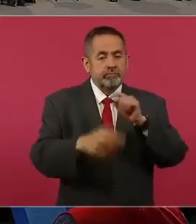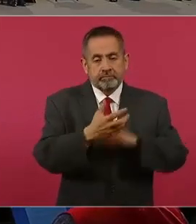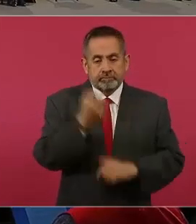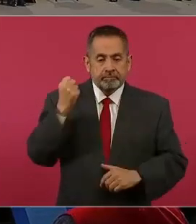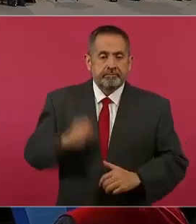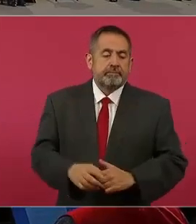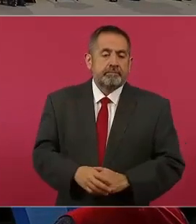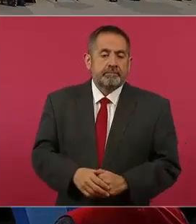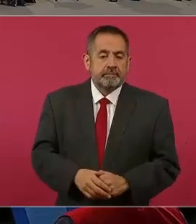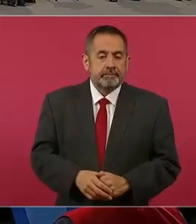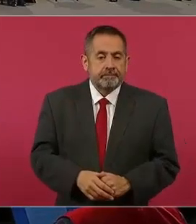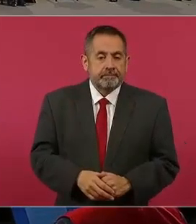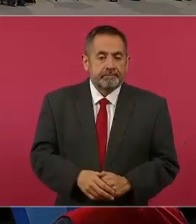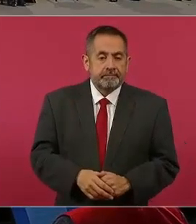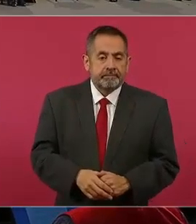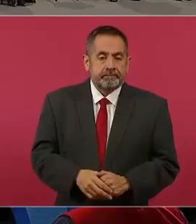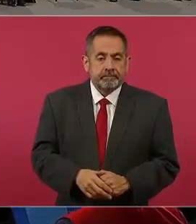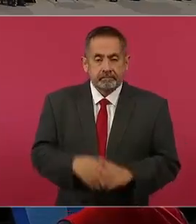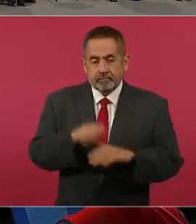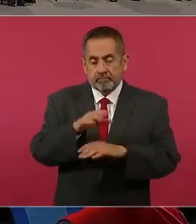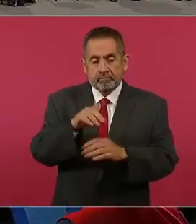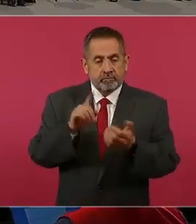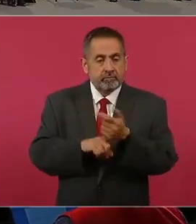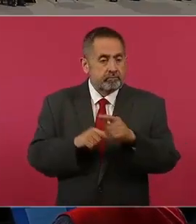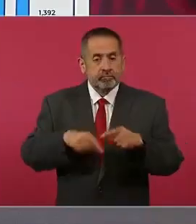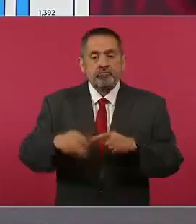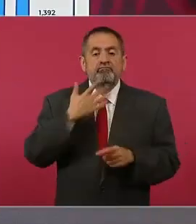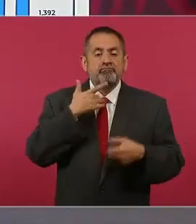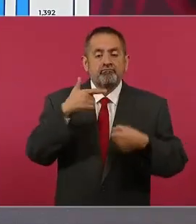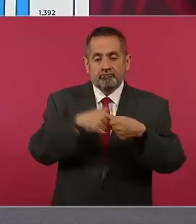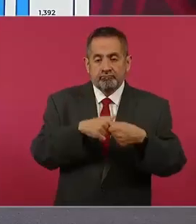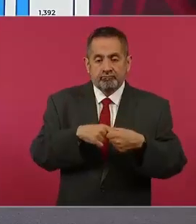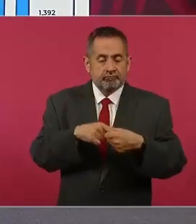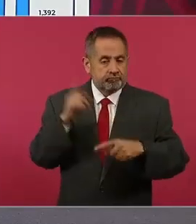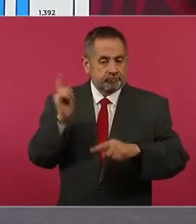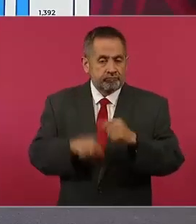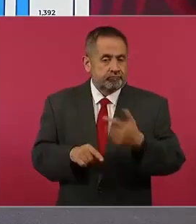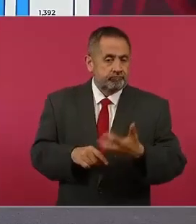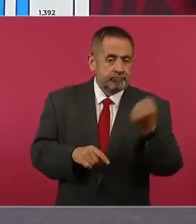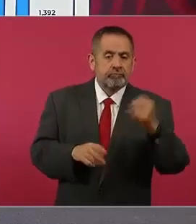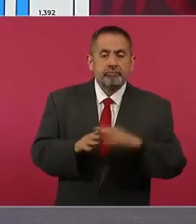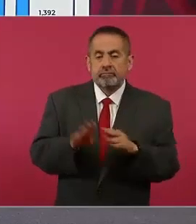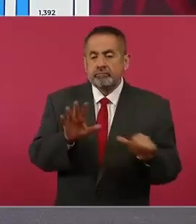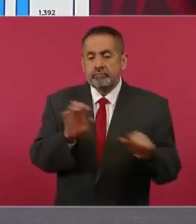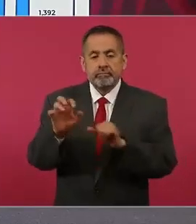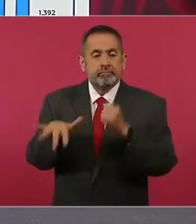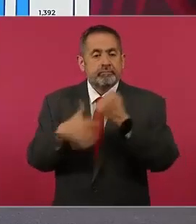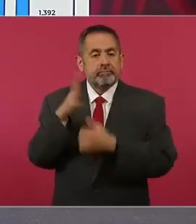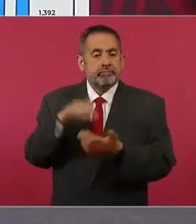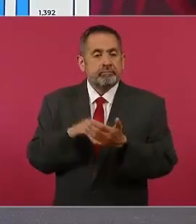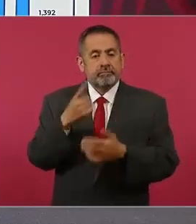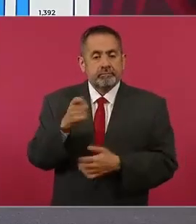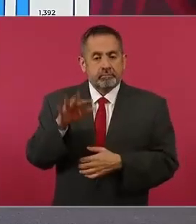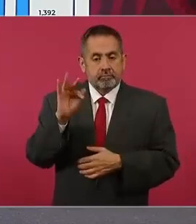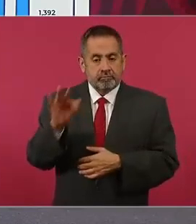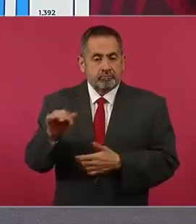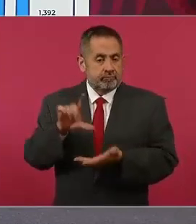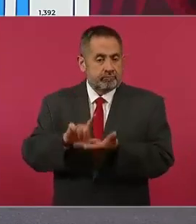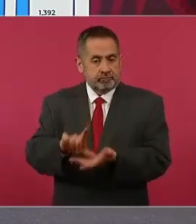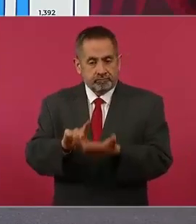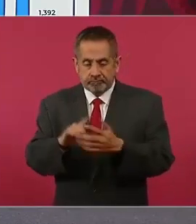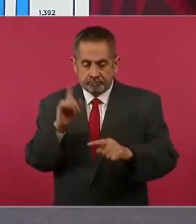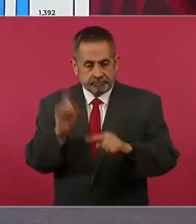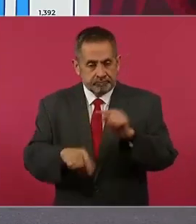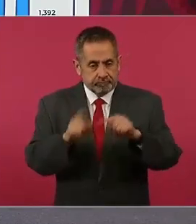La que sigue, por favor. En cuanto al combate al mercado ilícito de combustibles, 615 mil 140 litros de combustible